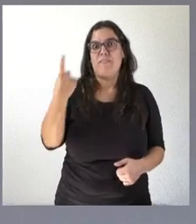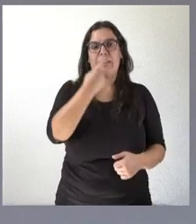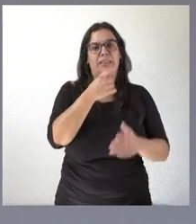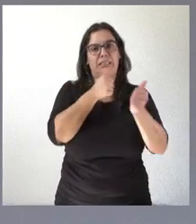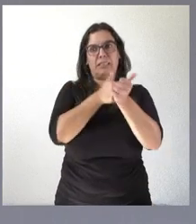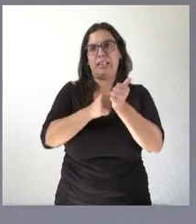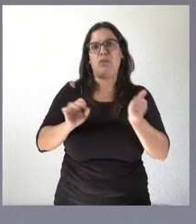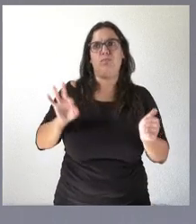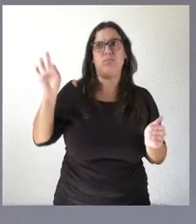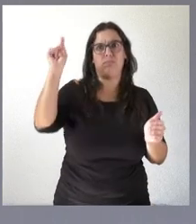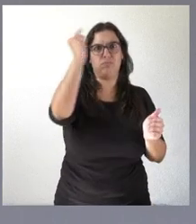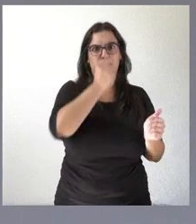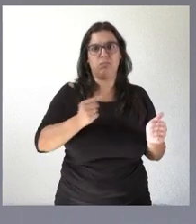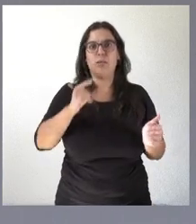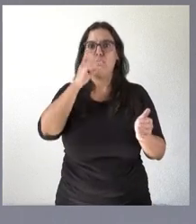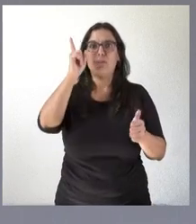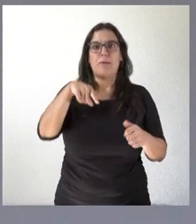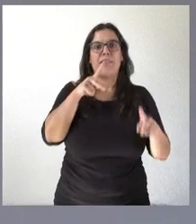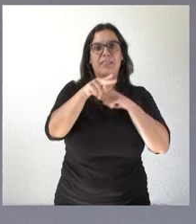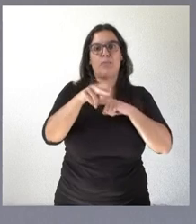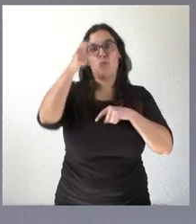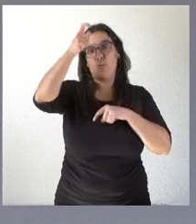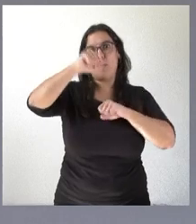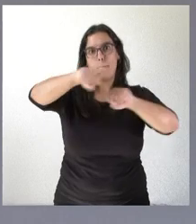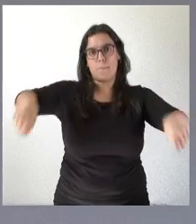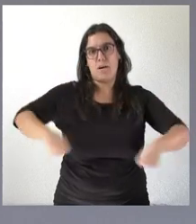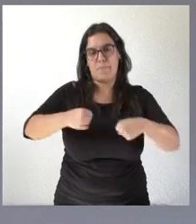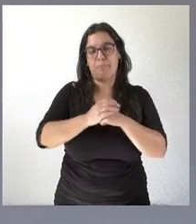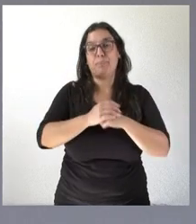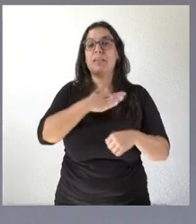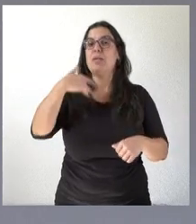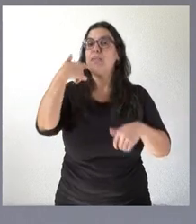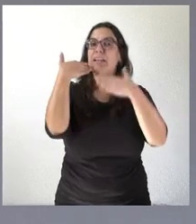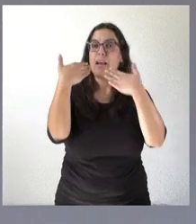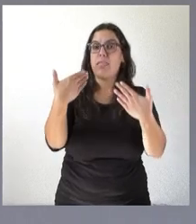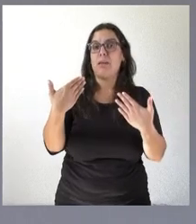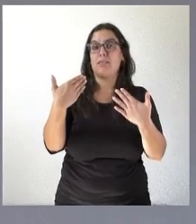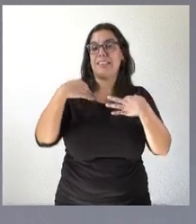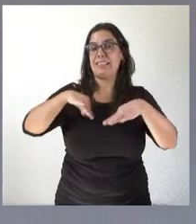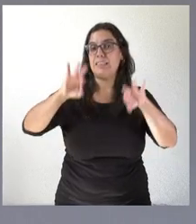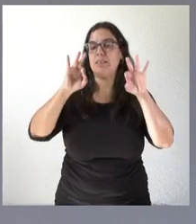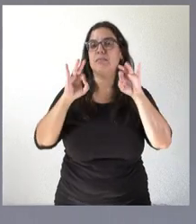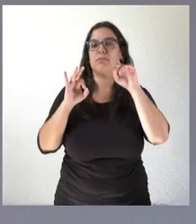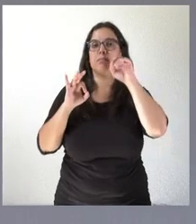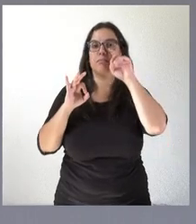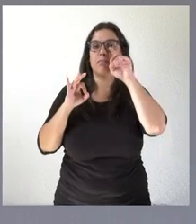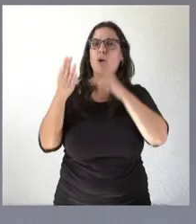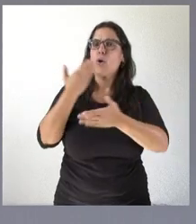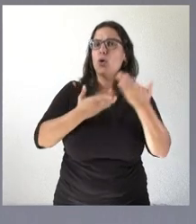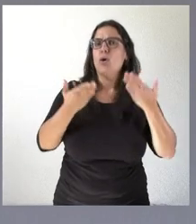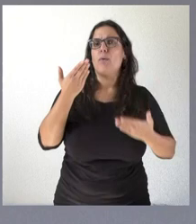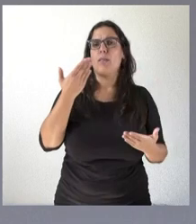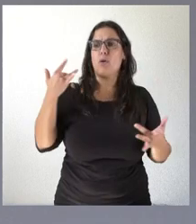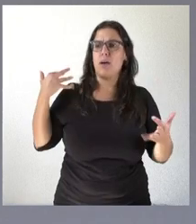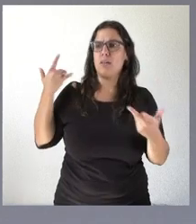luchamos también contra la despoblación yo quiero agradecer muy expresamente la colaboración que hemos